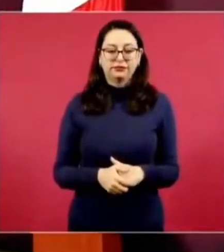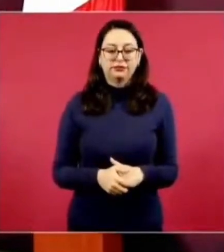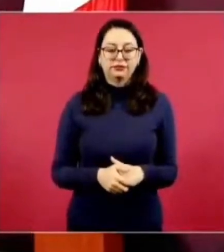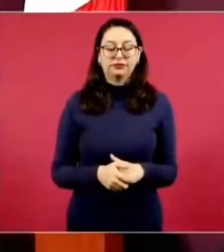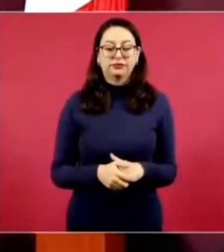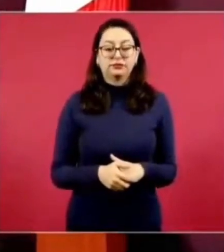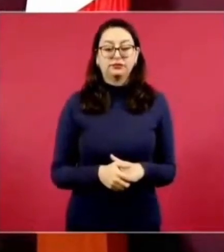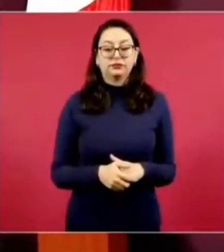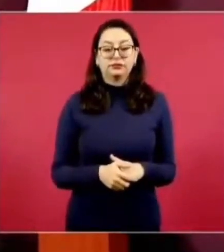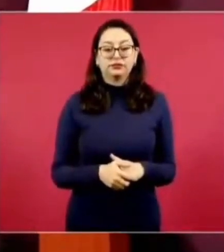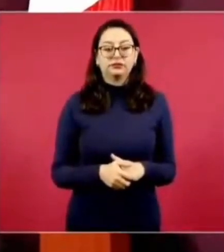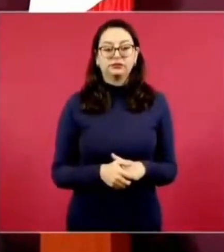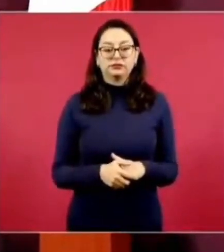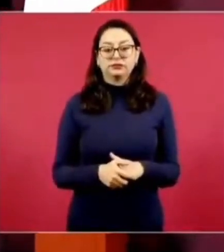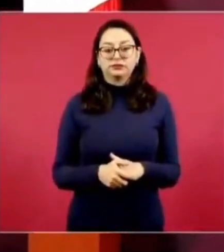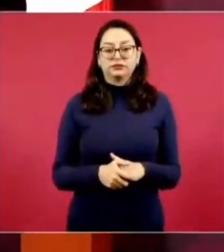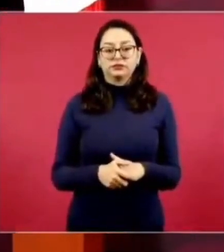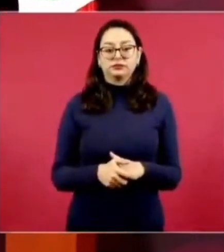llevan a cabo